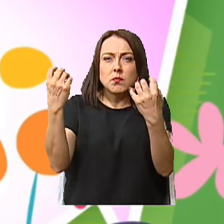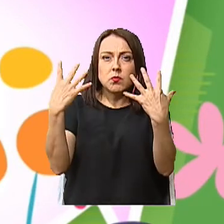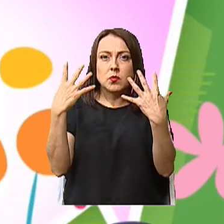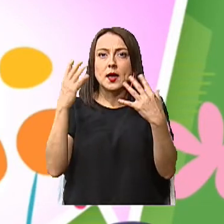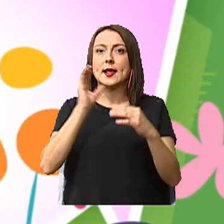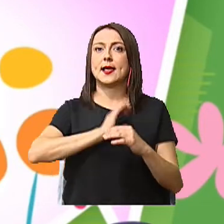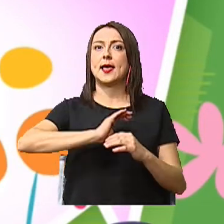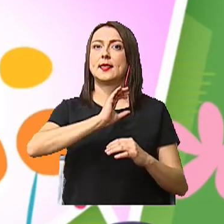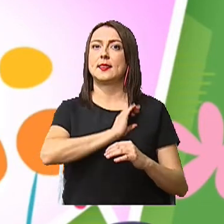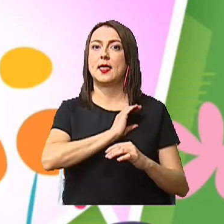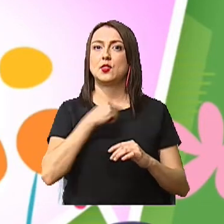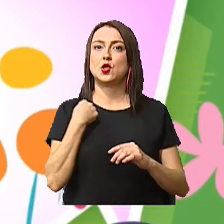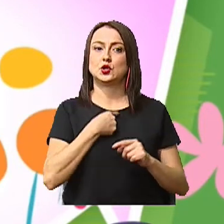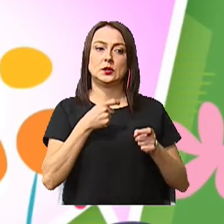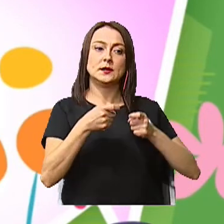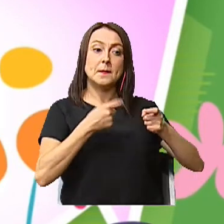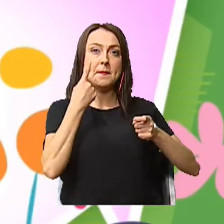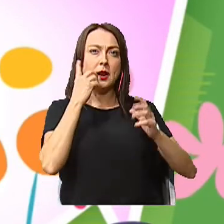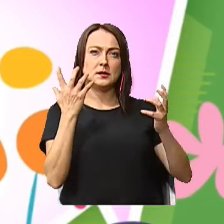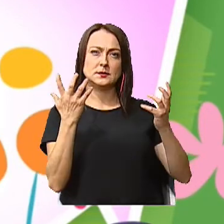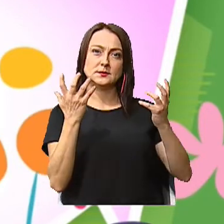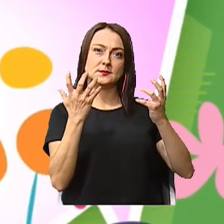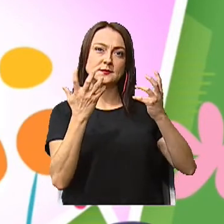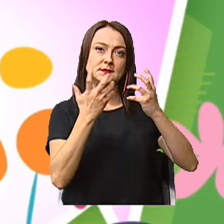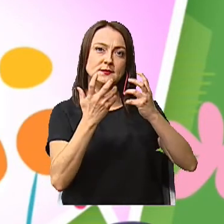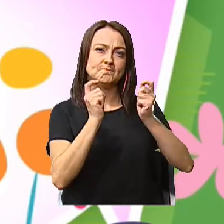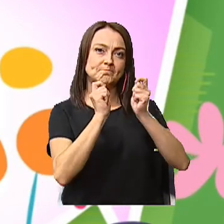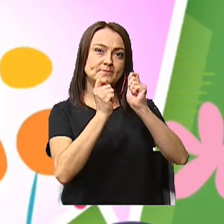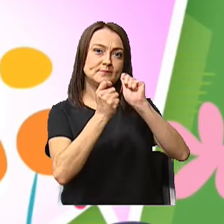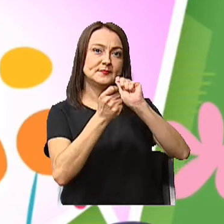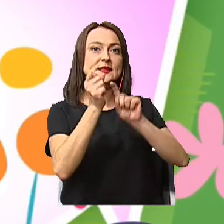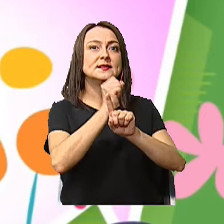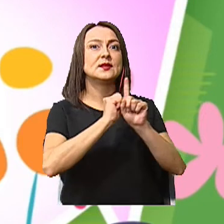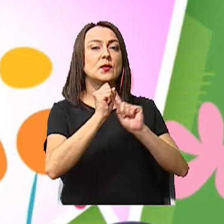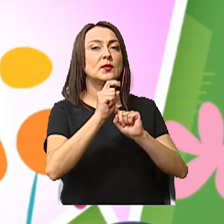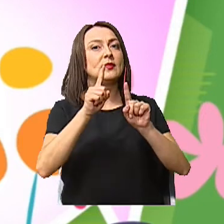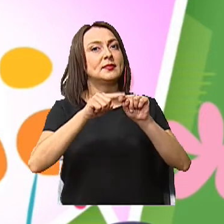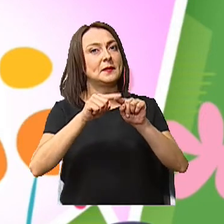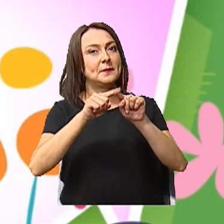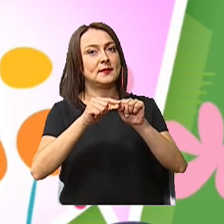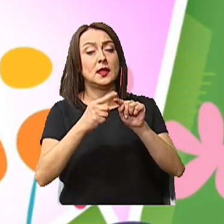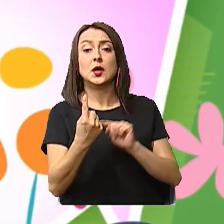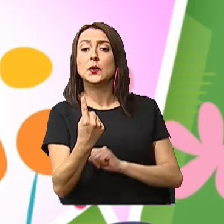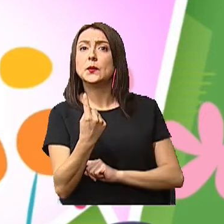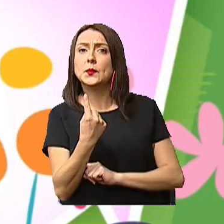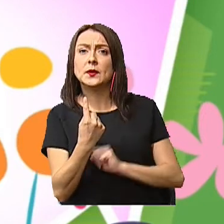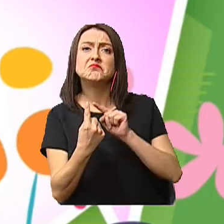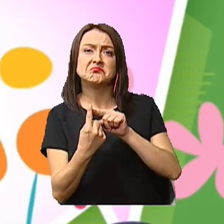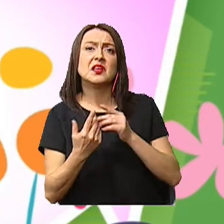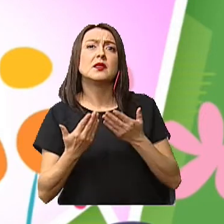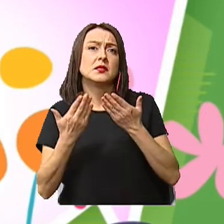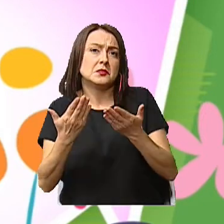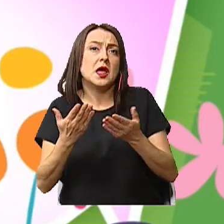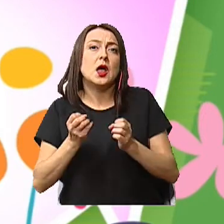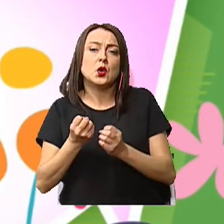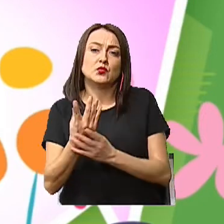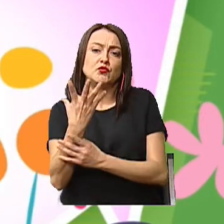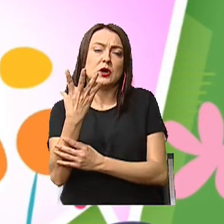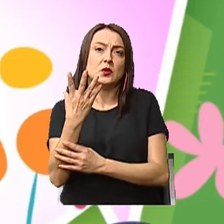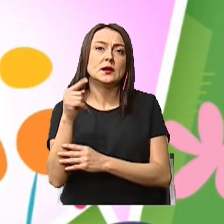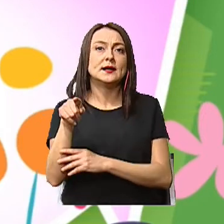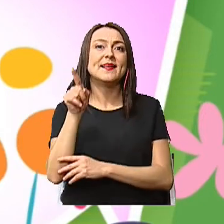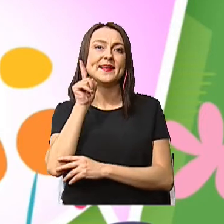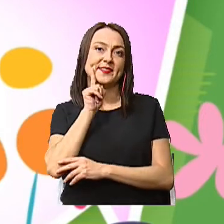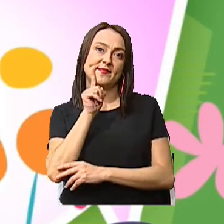calidad de la luz Para ajustarla a cada situación La vela a pesar de proporcionar luz del fuego es